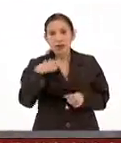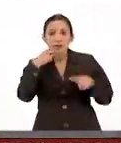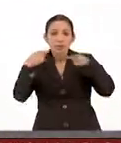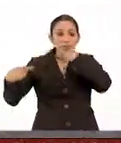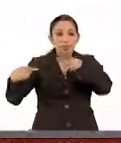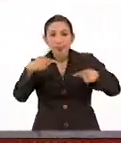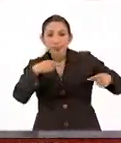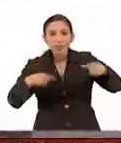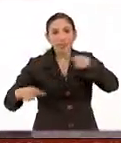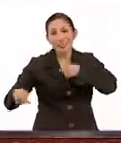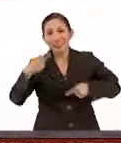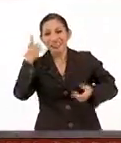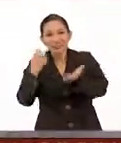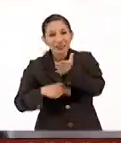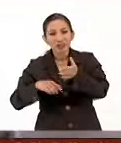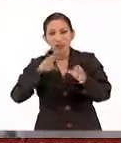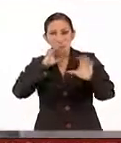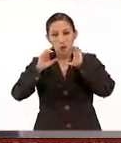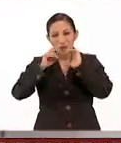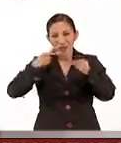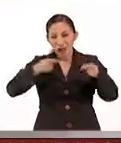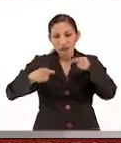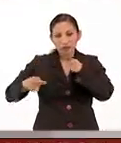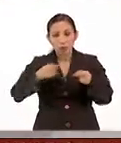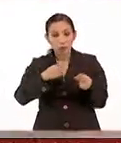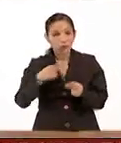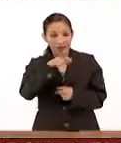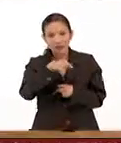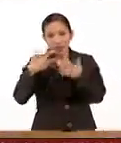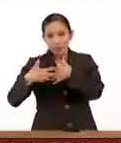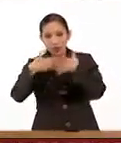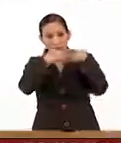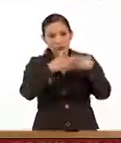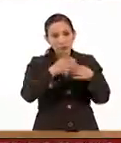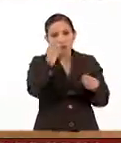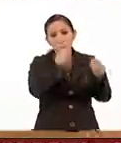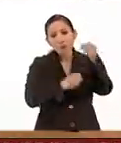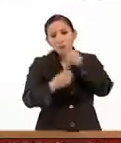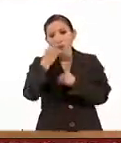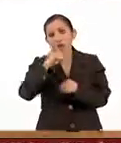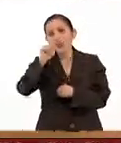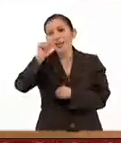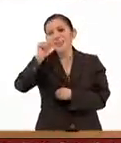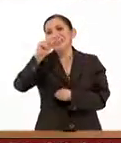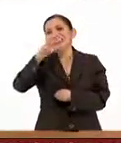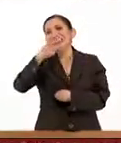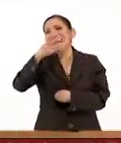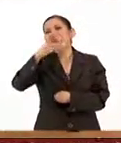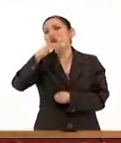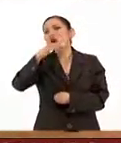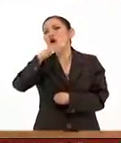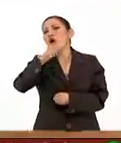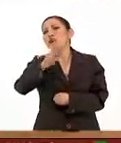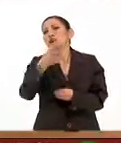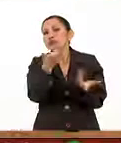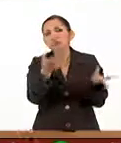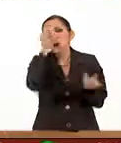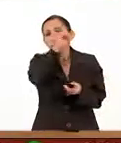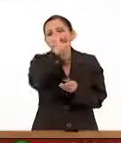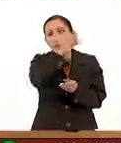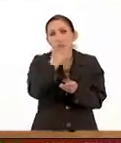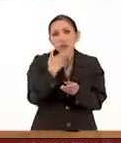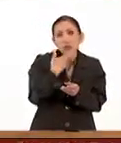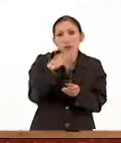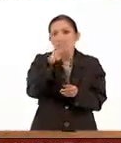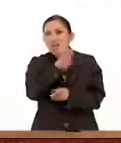opinión pública, en los medios de comunicación, obviamente en los que se dedican a estas industrias, sobre los alimentos transgénicos. ¿Cuál es la opinión de usted y qué